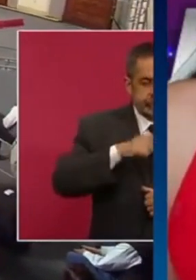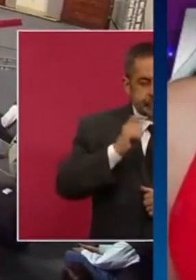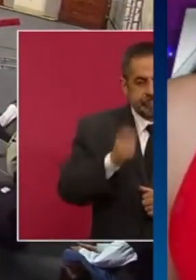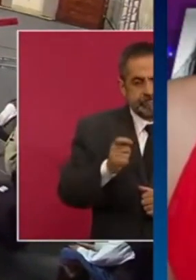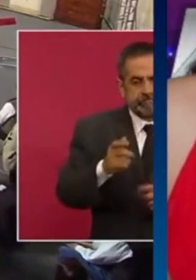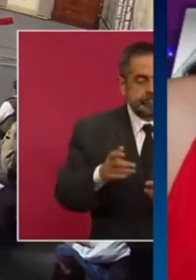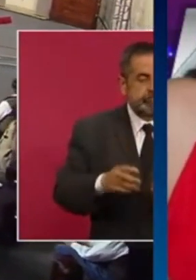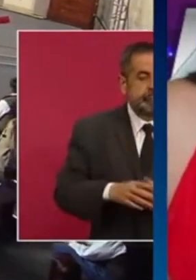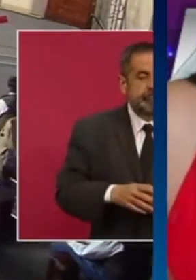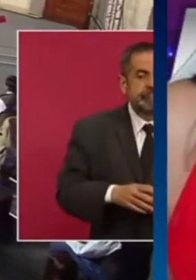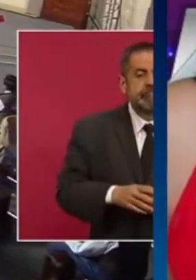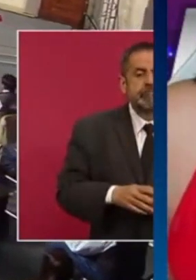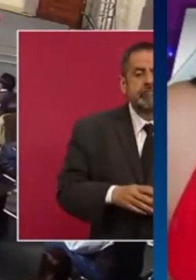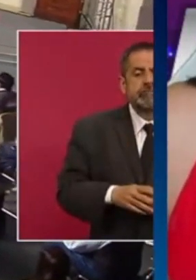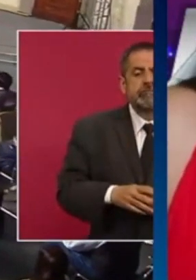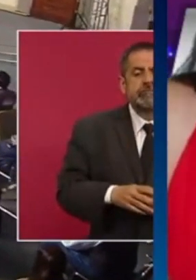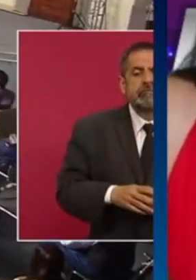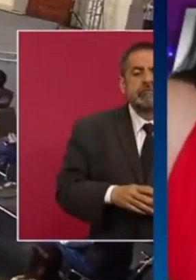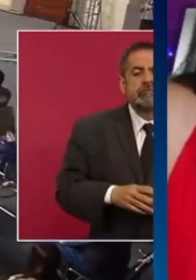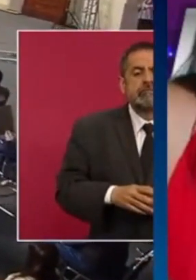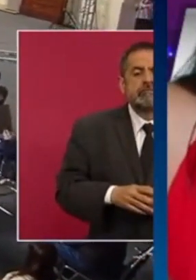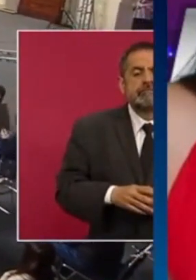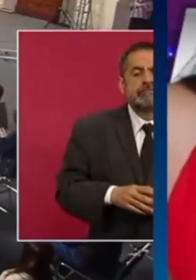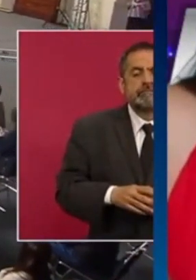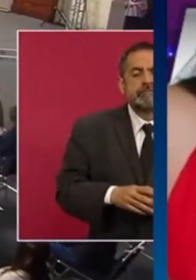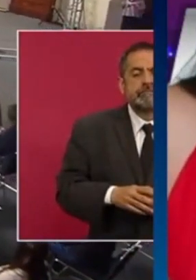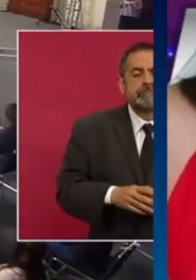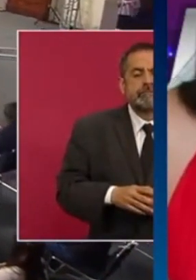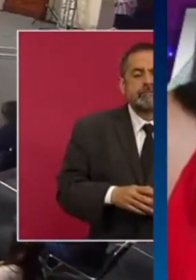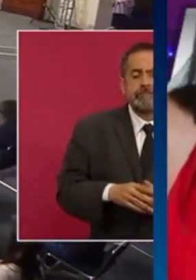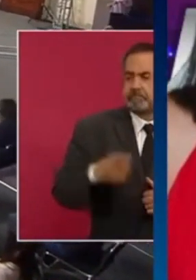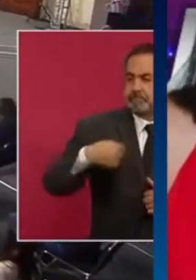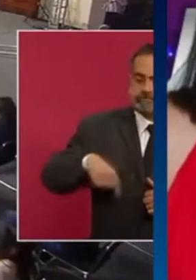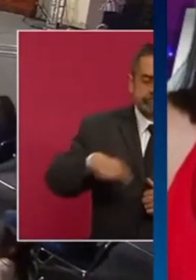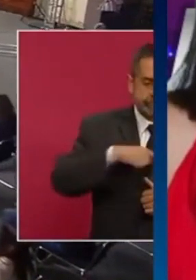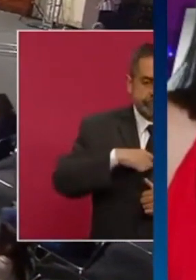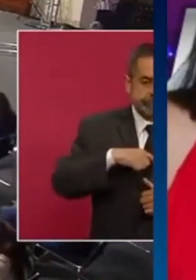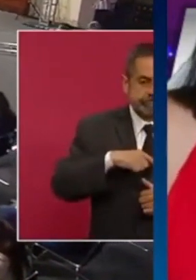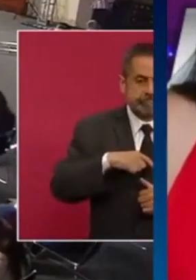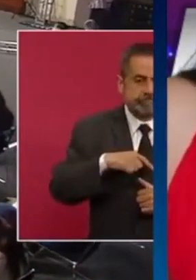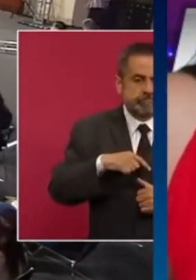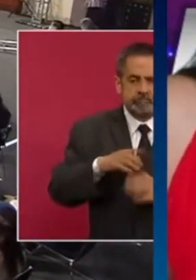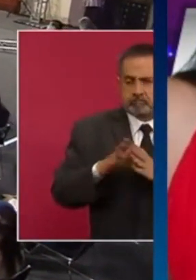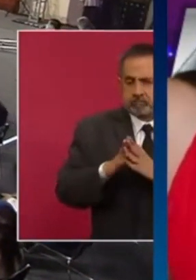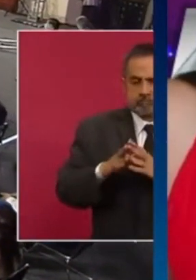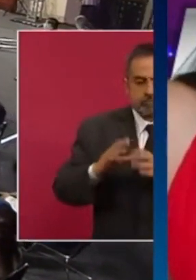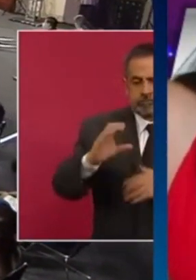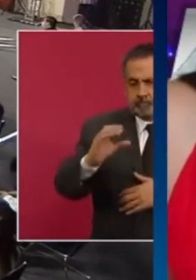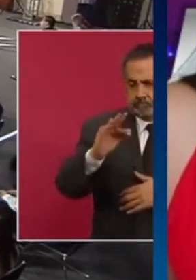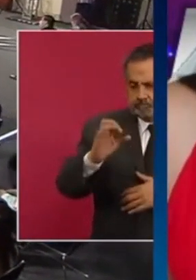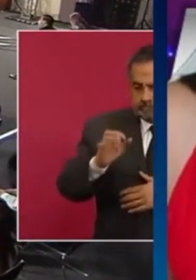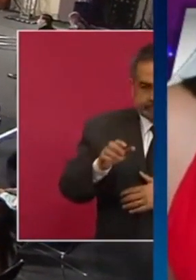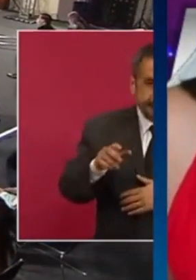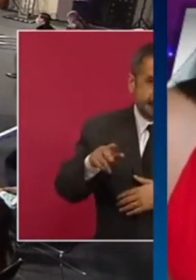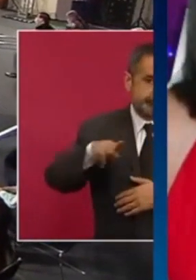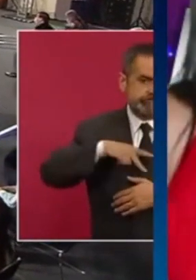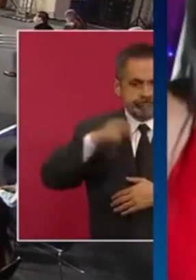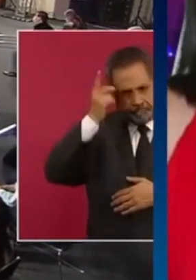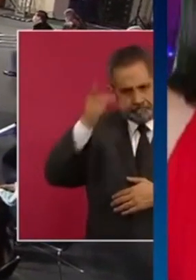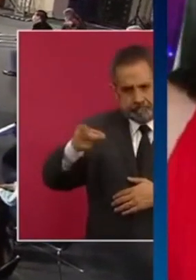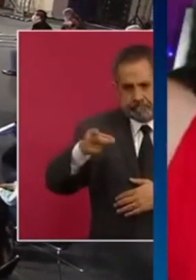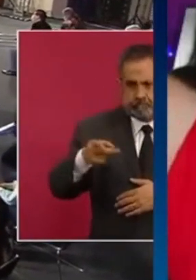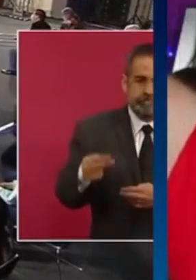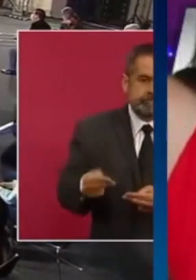expresidente, robó siendo expresidente trabajando para Iberdrola. Hoy nuevamente vuelve a meter,